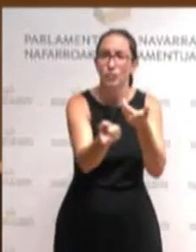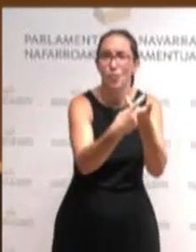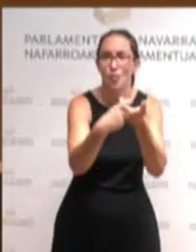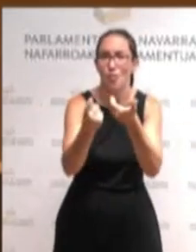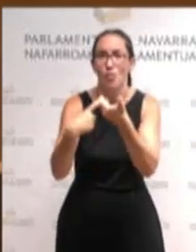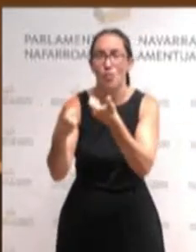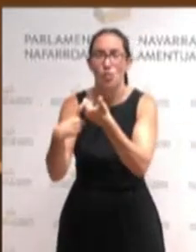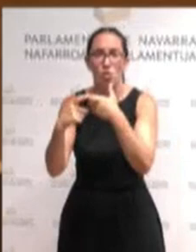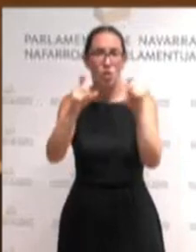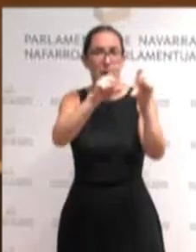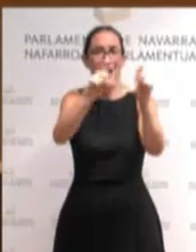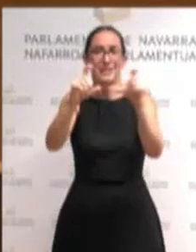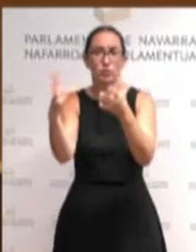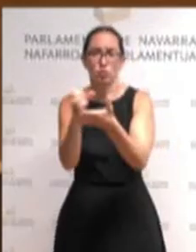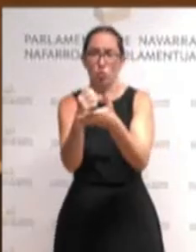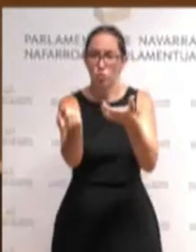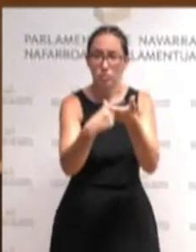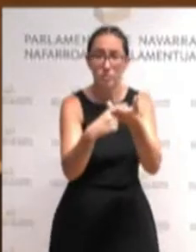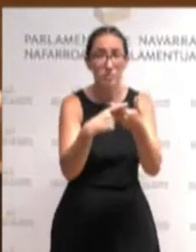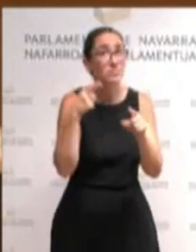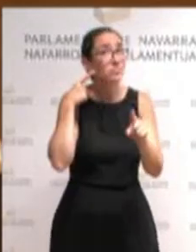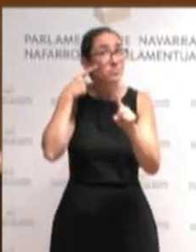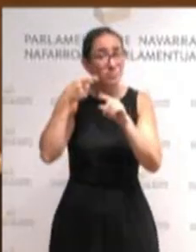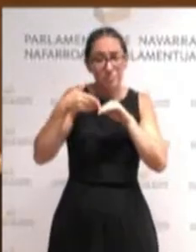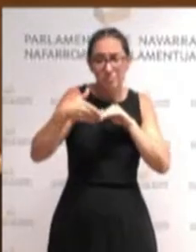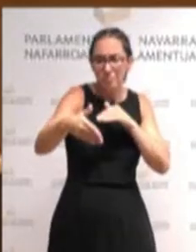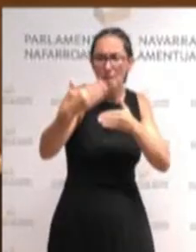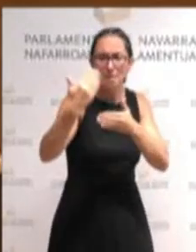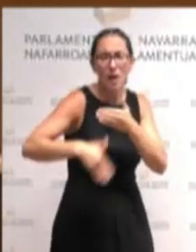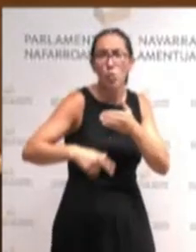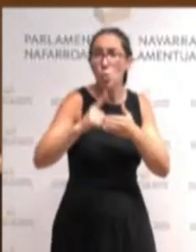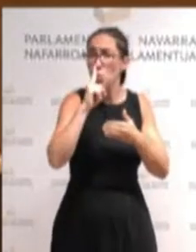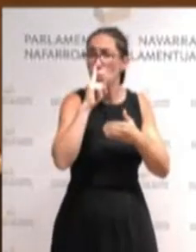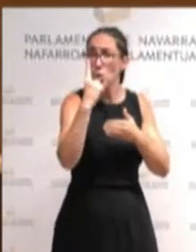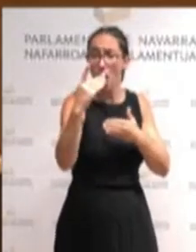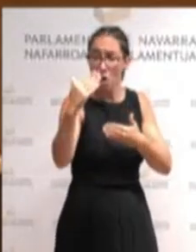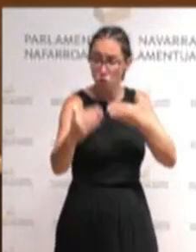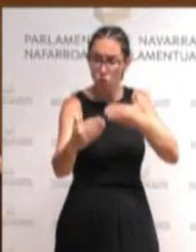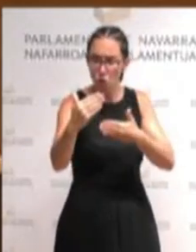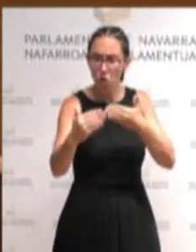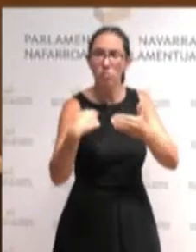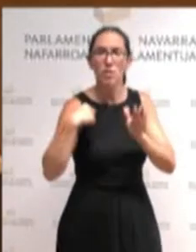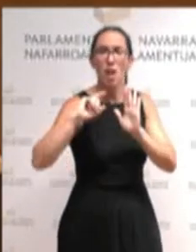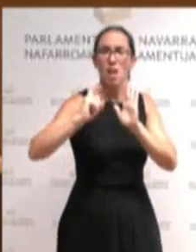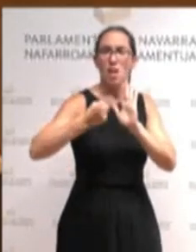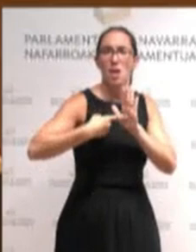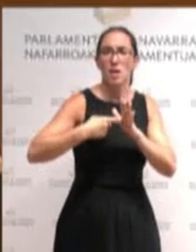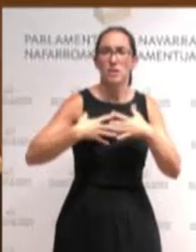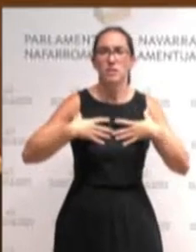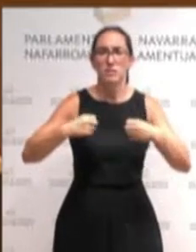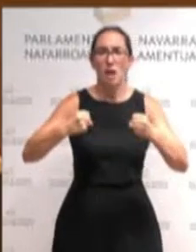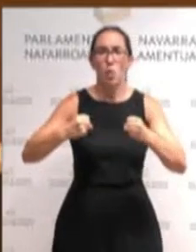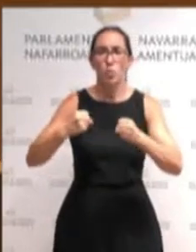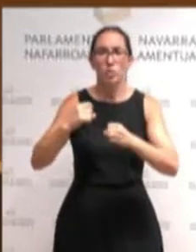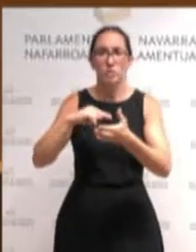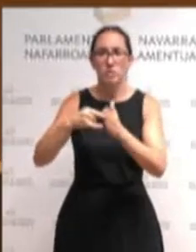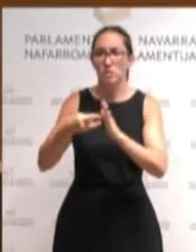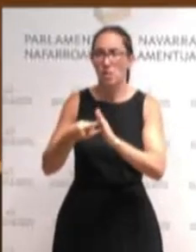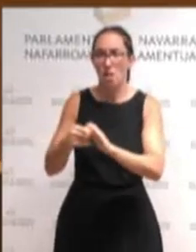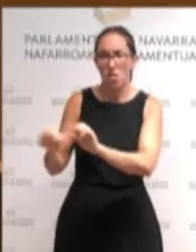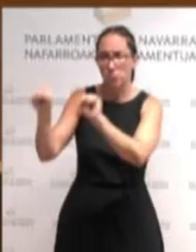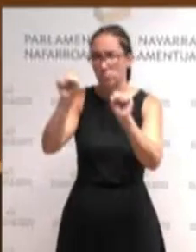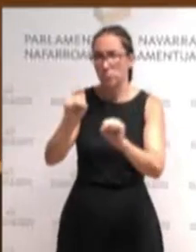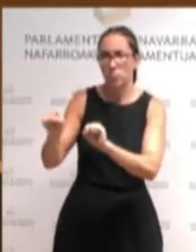la elaboración en el plazo máximo de un año de una ley que blinde nuestro sistema sanitario público que sitúe a la atención